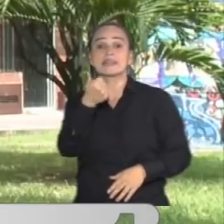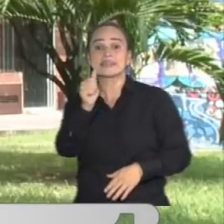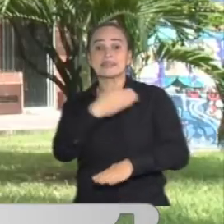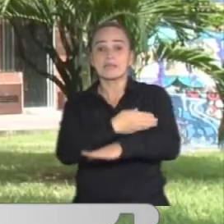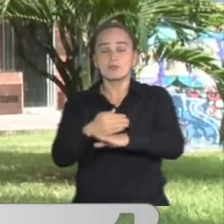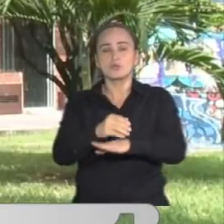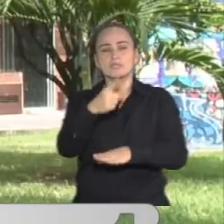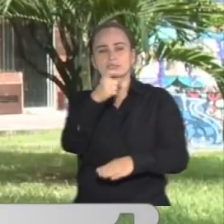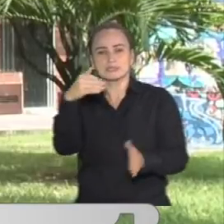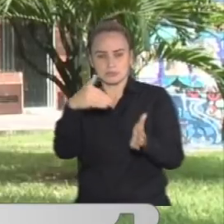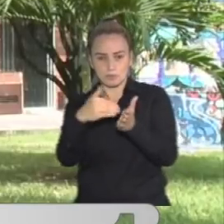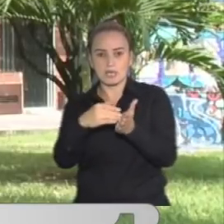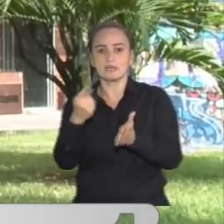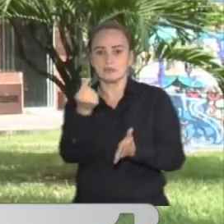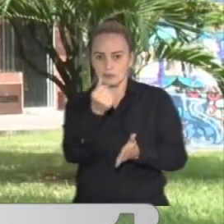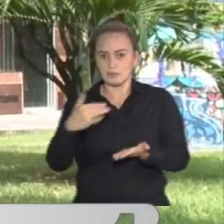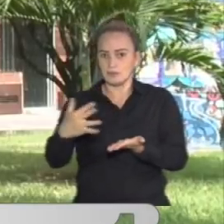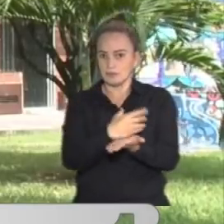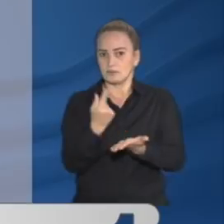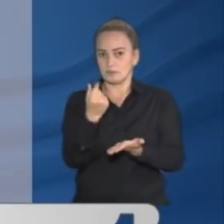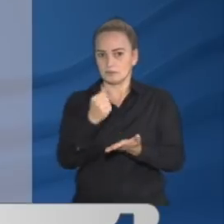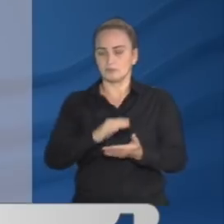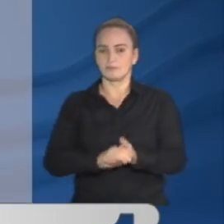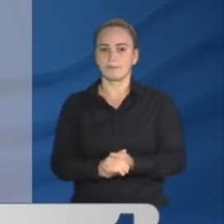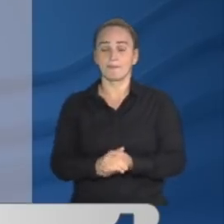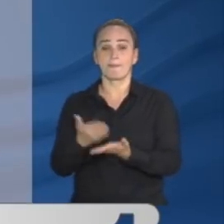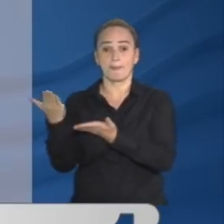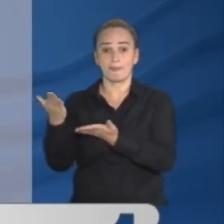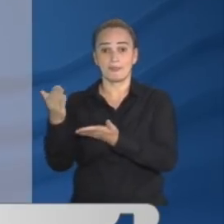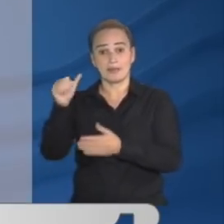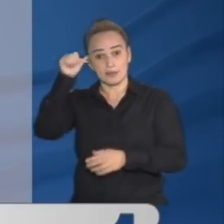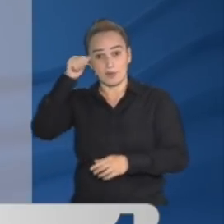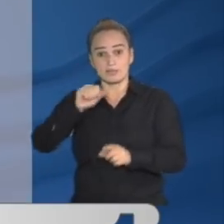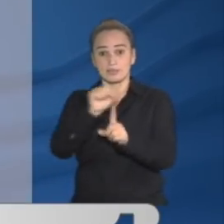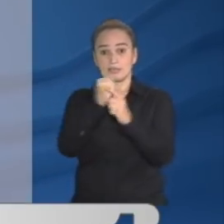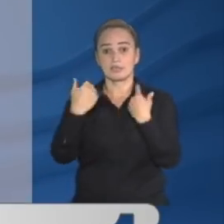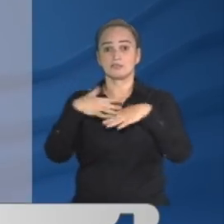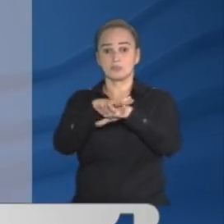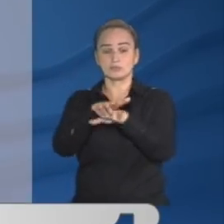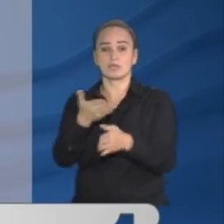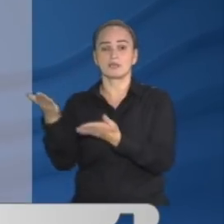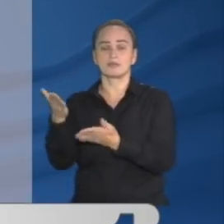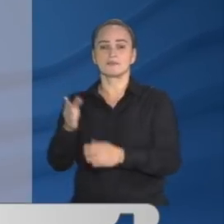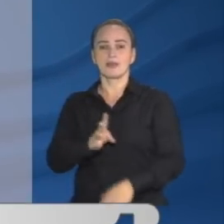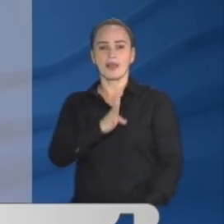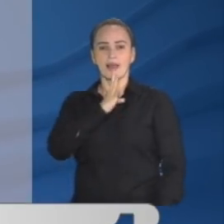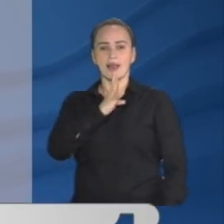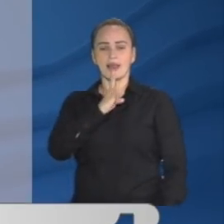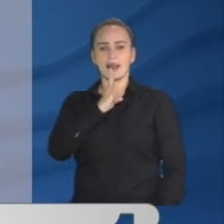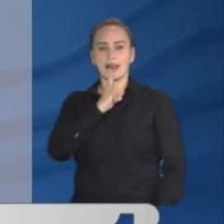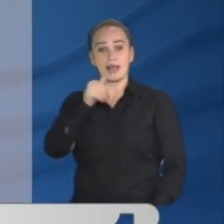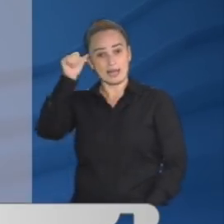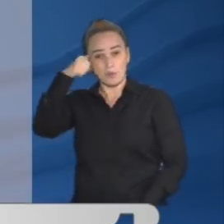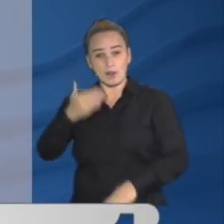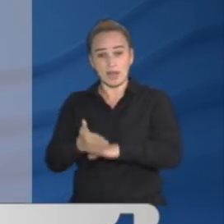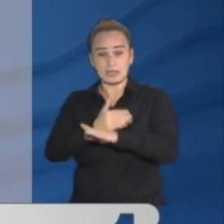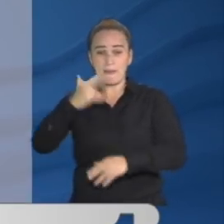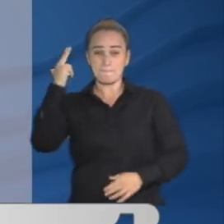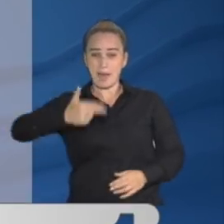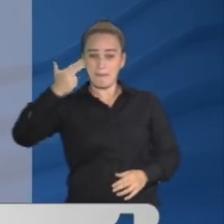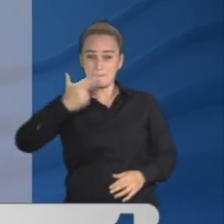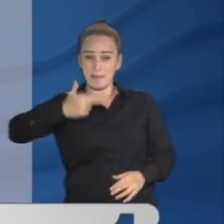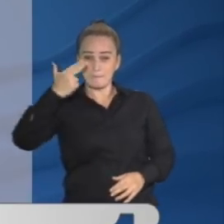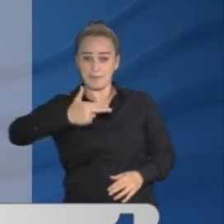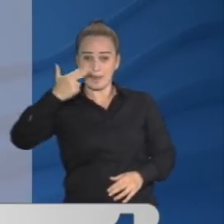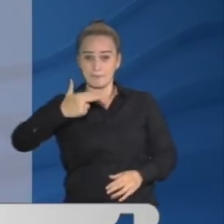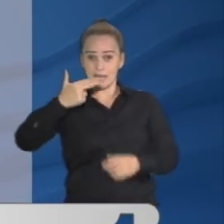millones 600 mil pesos. A través de redes sociales, Andrés Escobar, el hombre señalado de disparar, según